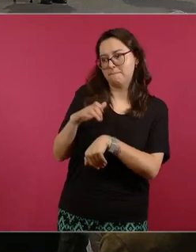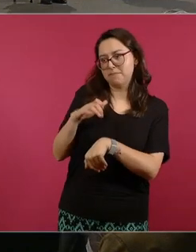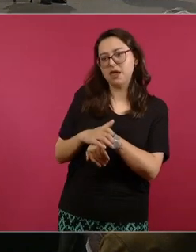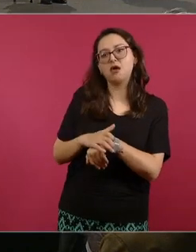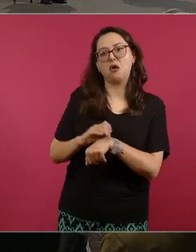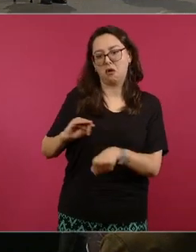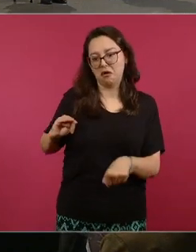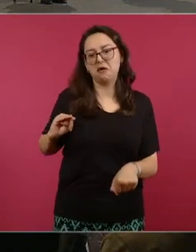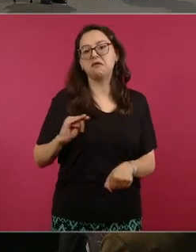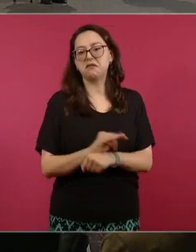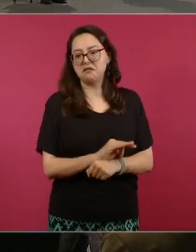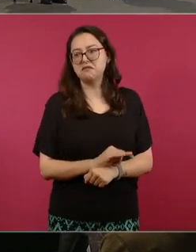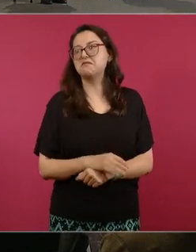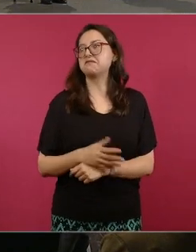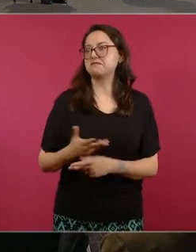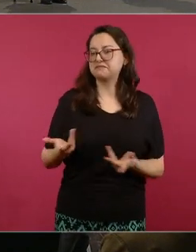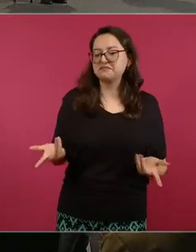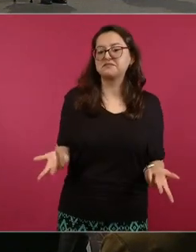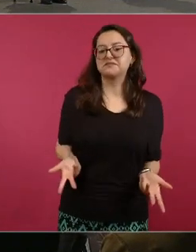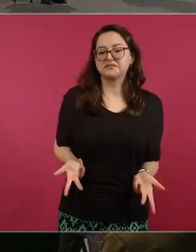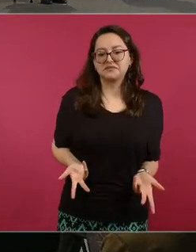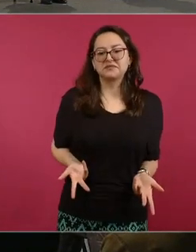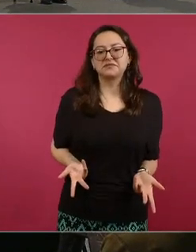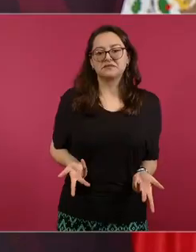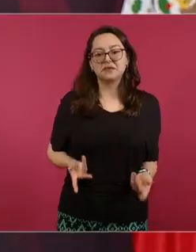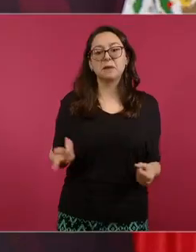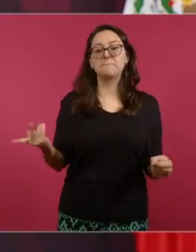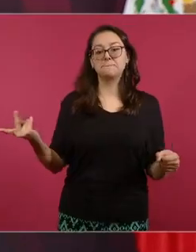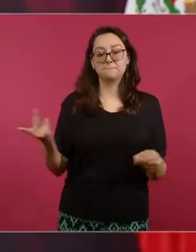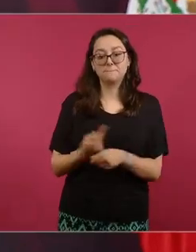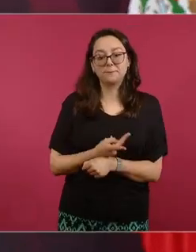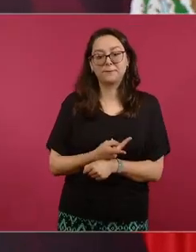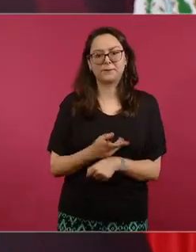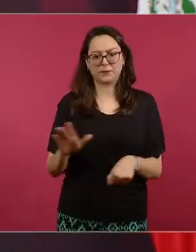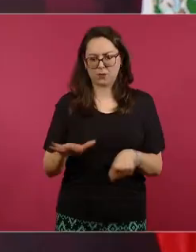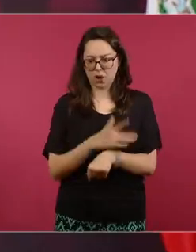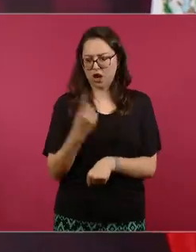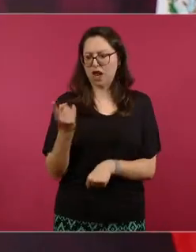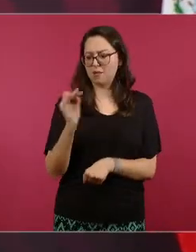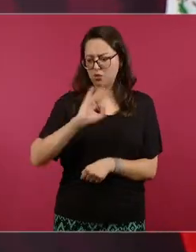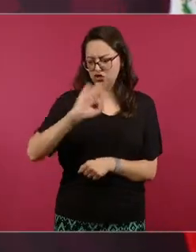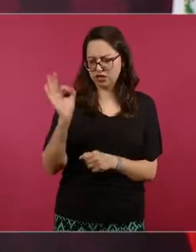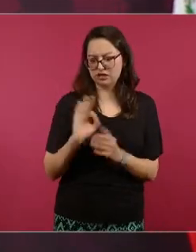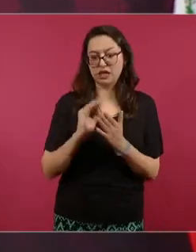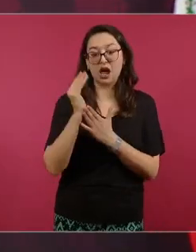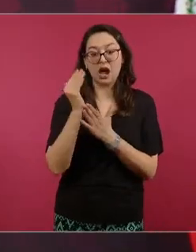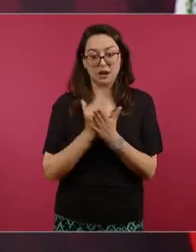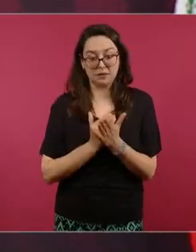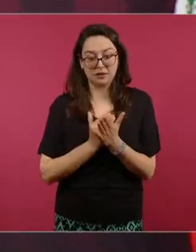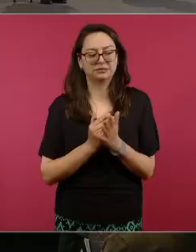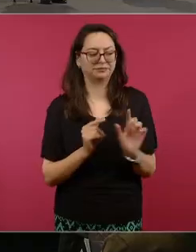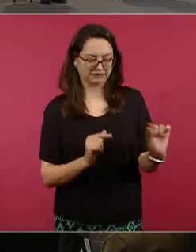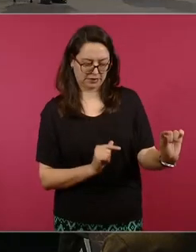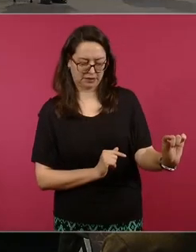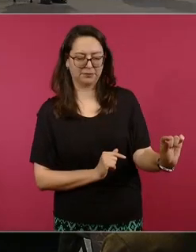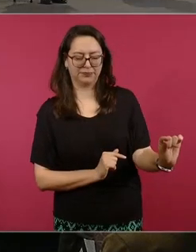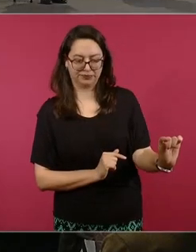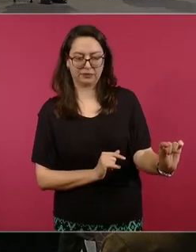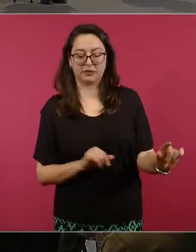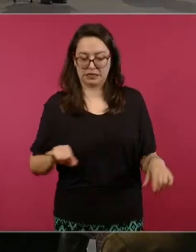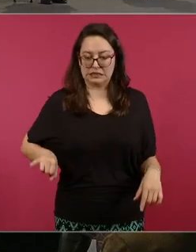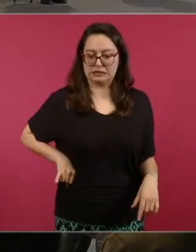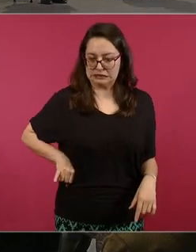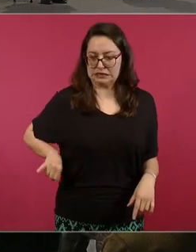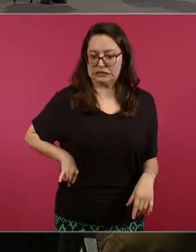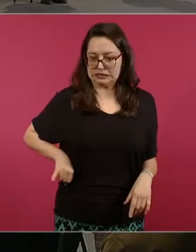¿cómo es? ¿sí? ¿qué hubo esa rebaja? entonces espérate porque es interesante